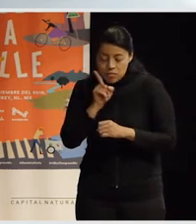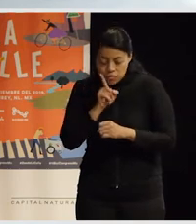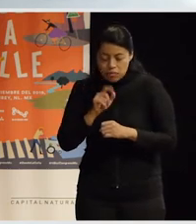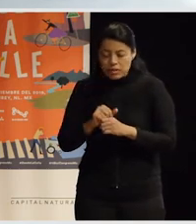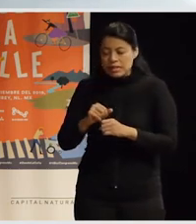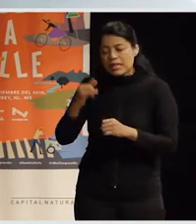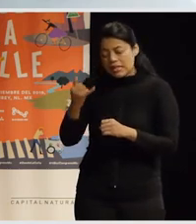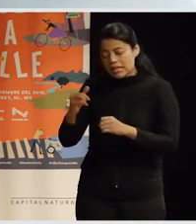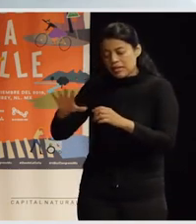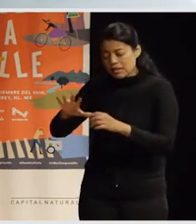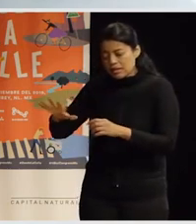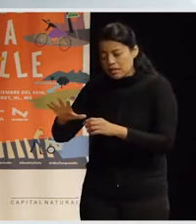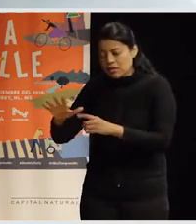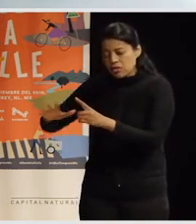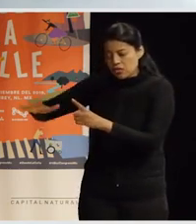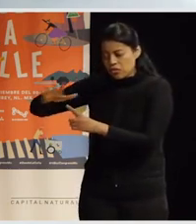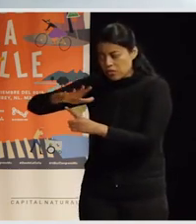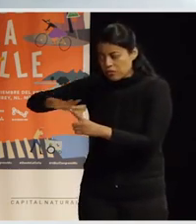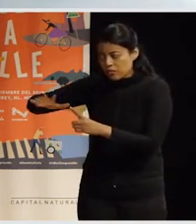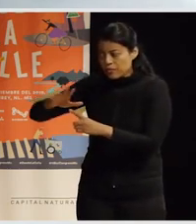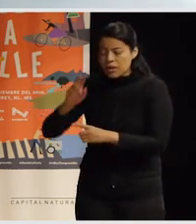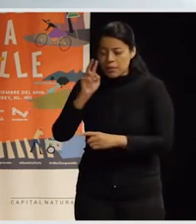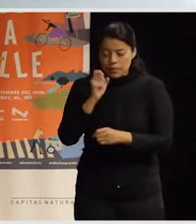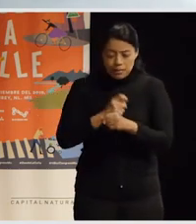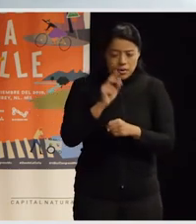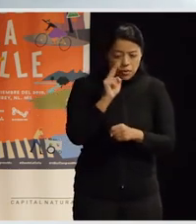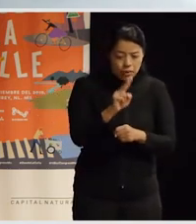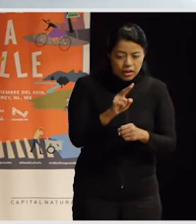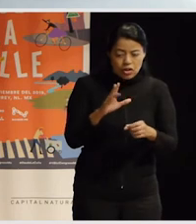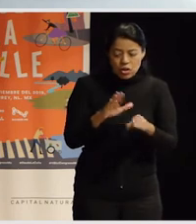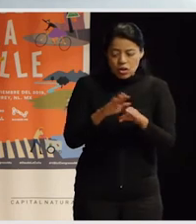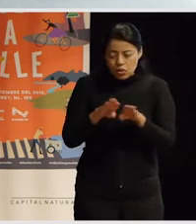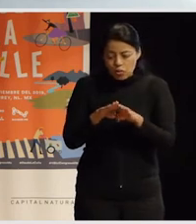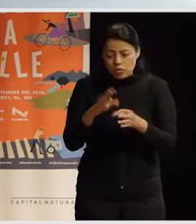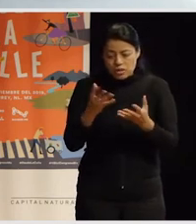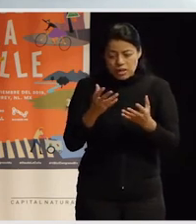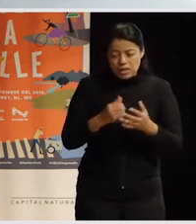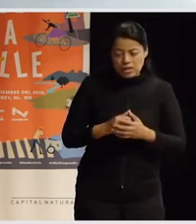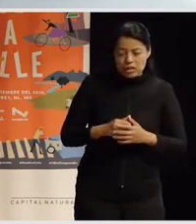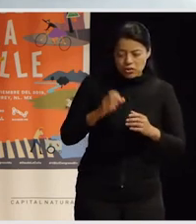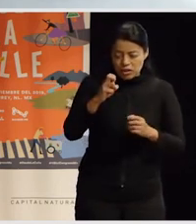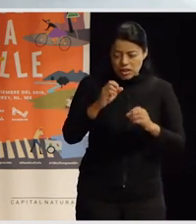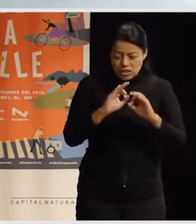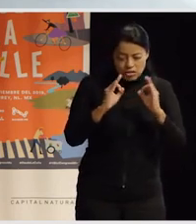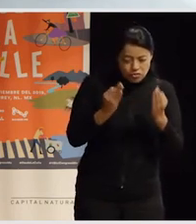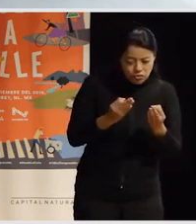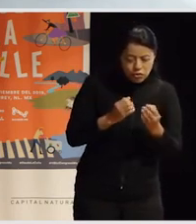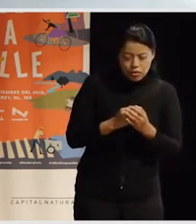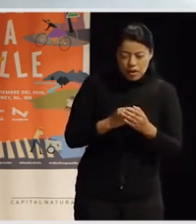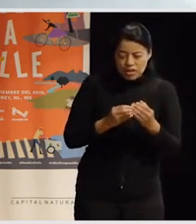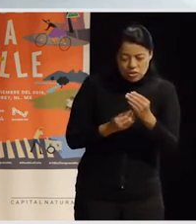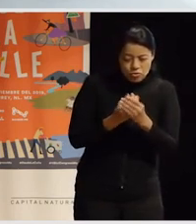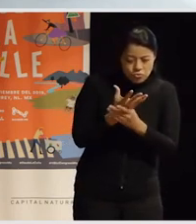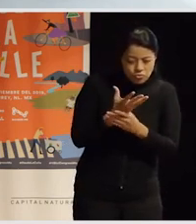O sea, primero tenemos que entender cómo operan las herramientas actuales y cómo están reproduciendo estos sistemas y estos modelos, ¿no? O sea, que es un modelo neoliberal